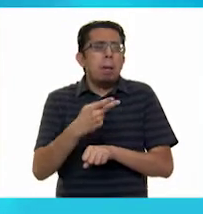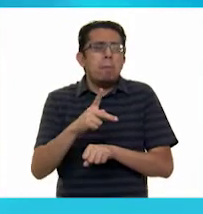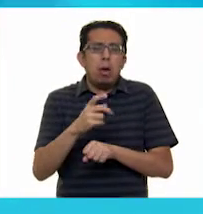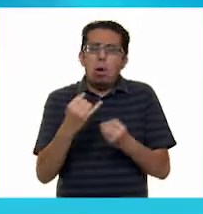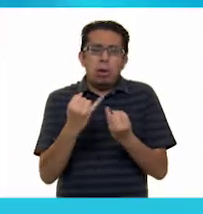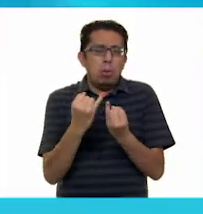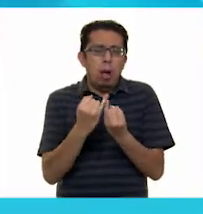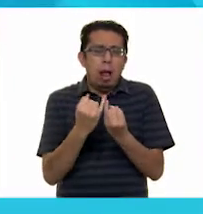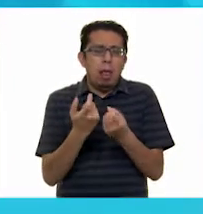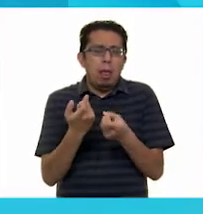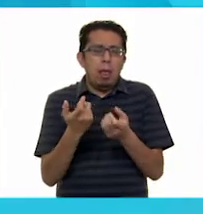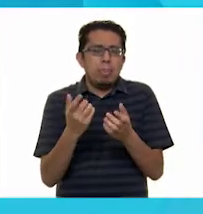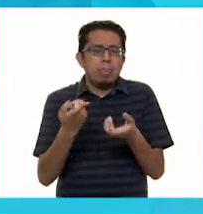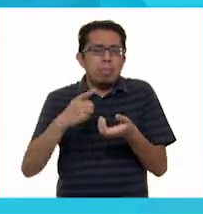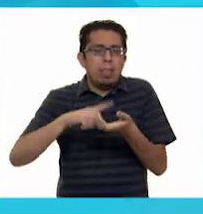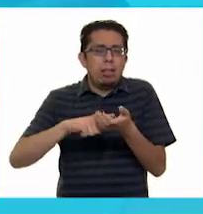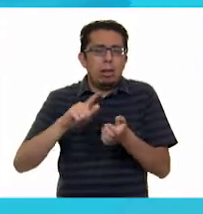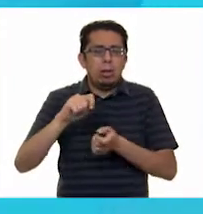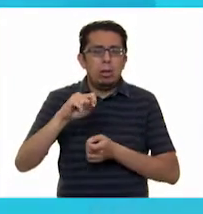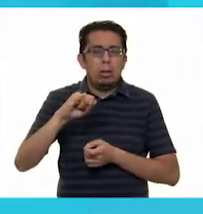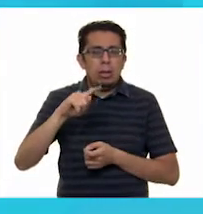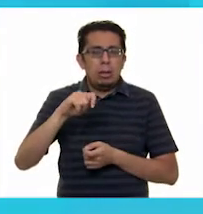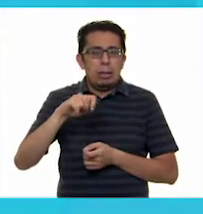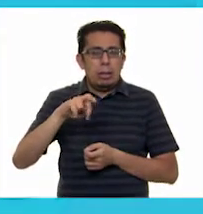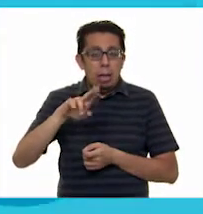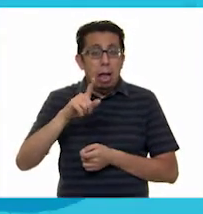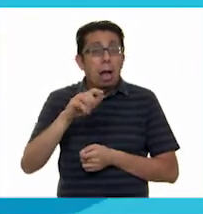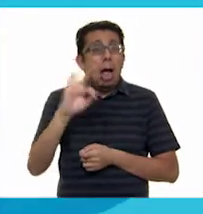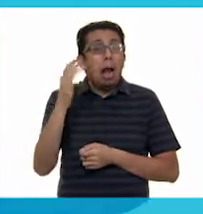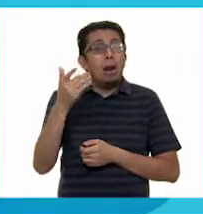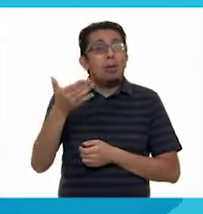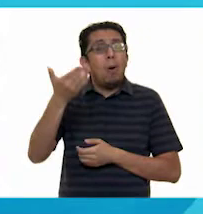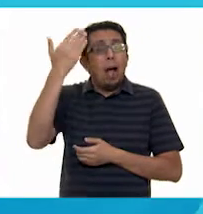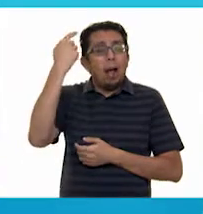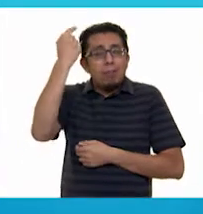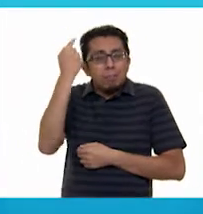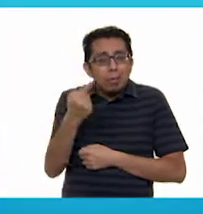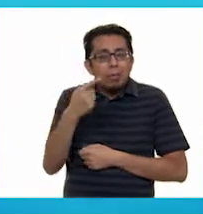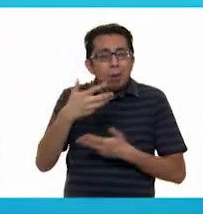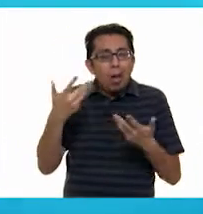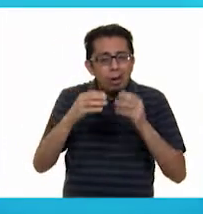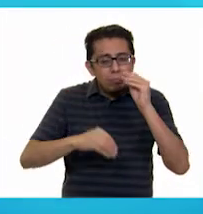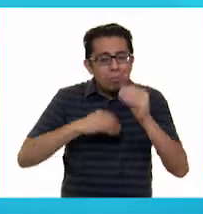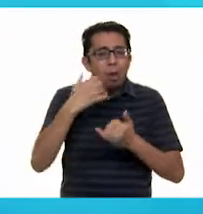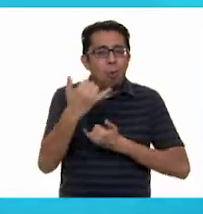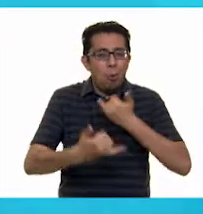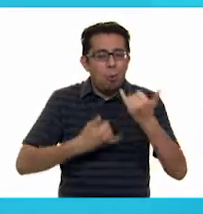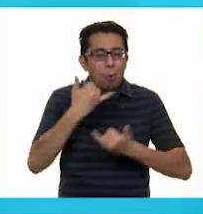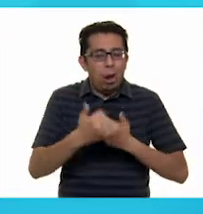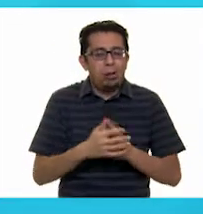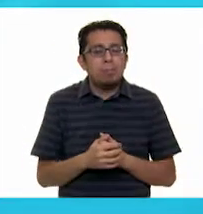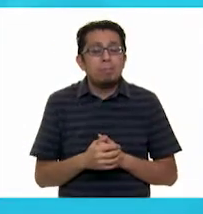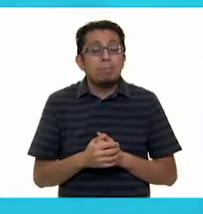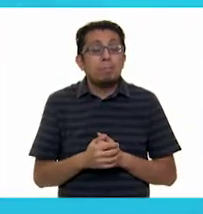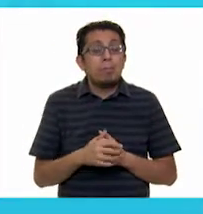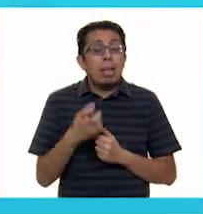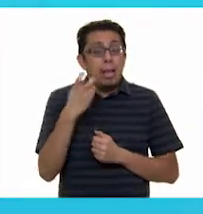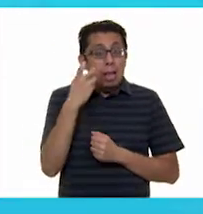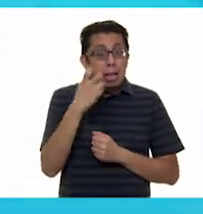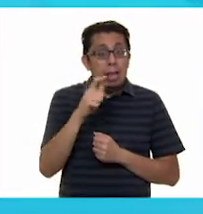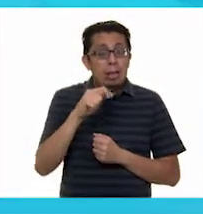los títeres. Tal vez tú hiciste uno y jugaste con él cuando eras más pequeño. Los títeres de